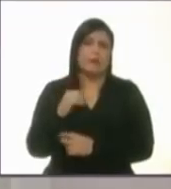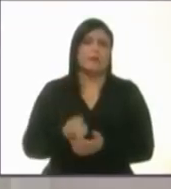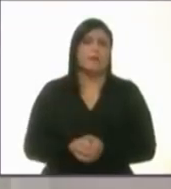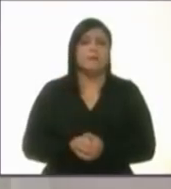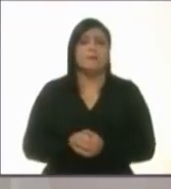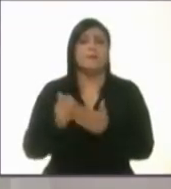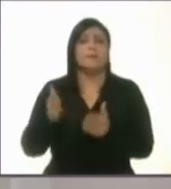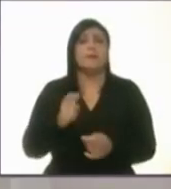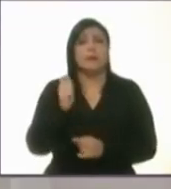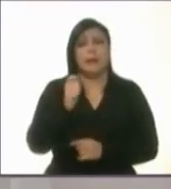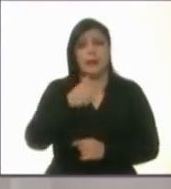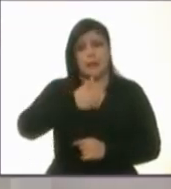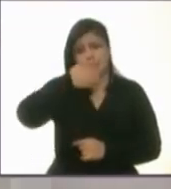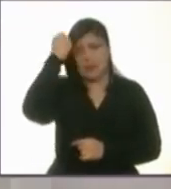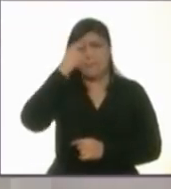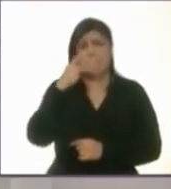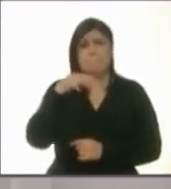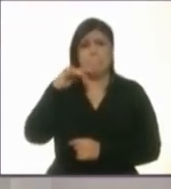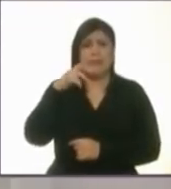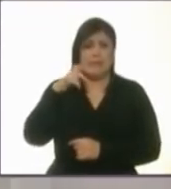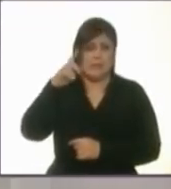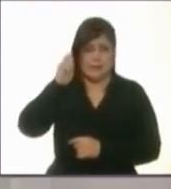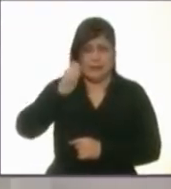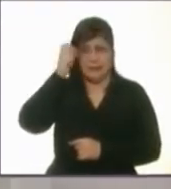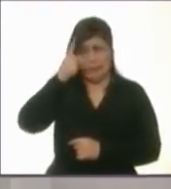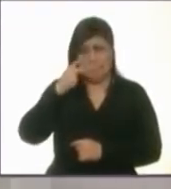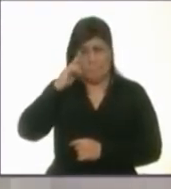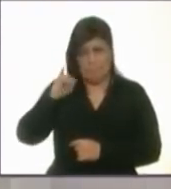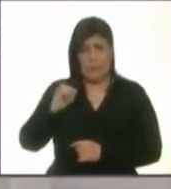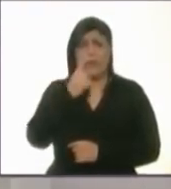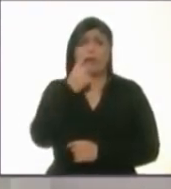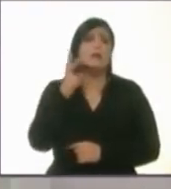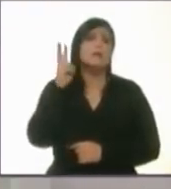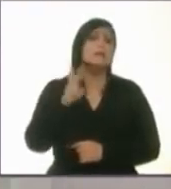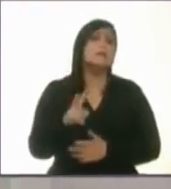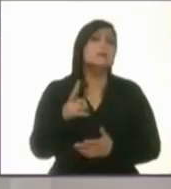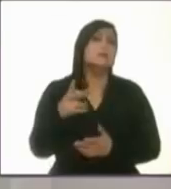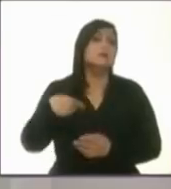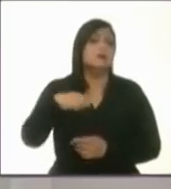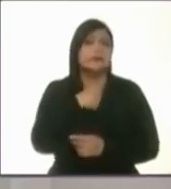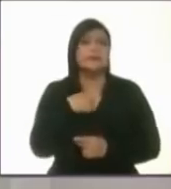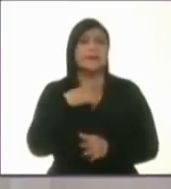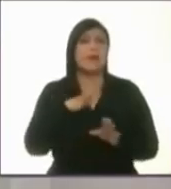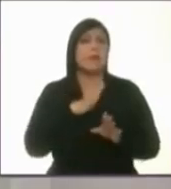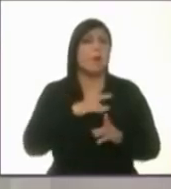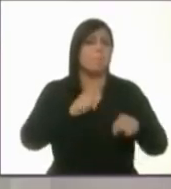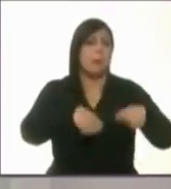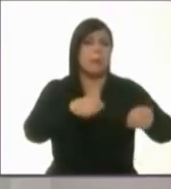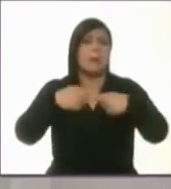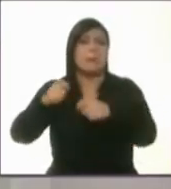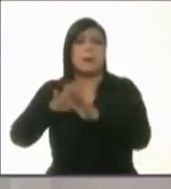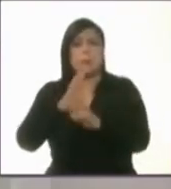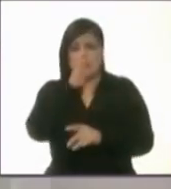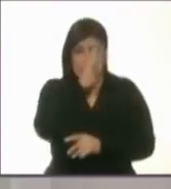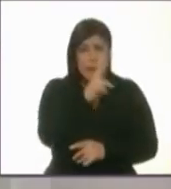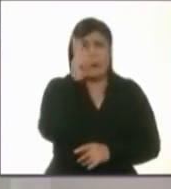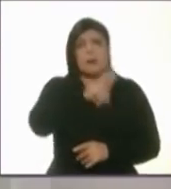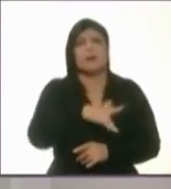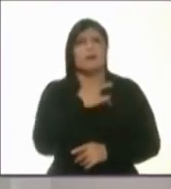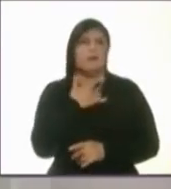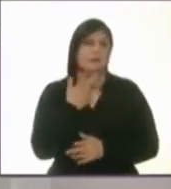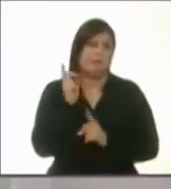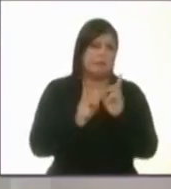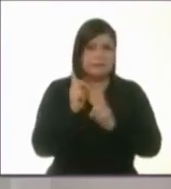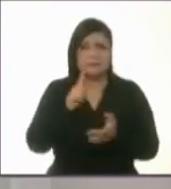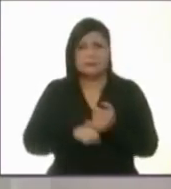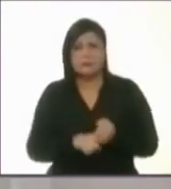Candidato Miquel Arreola del Partido Revolucionario Institucional, hemos conocido de adjudicaciones directas, cuestionadas, también se han